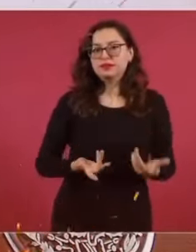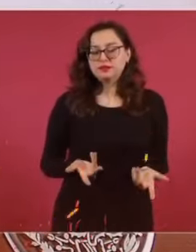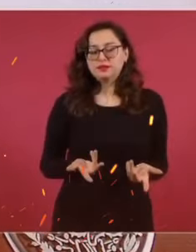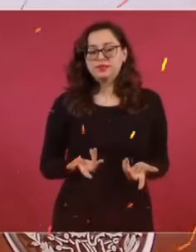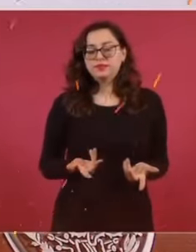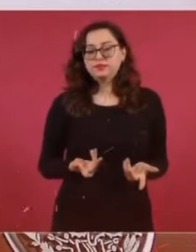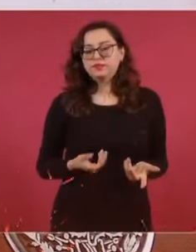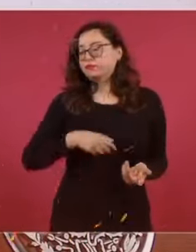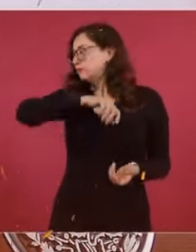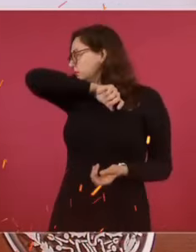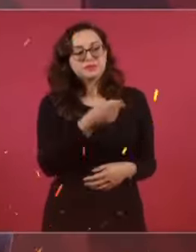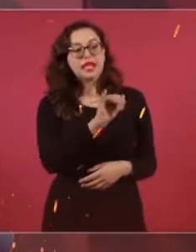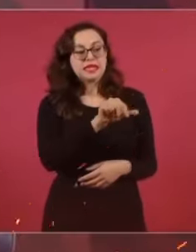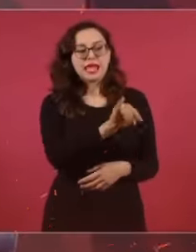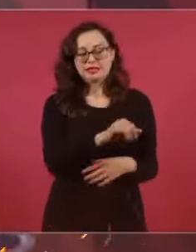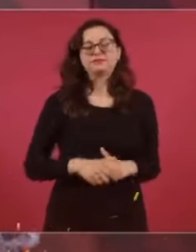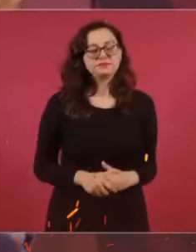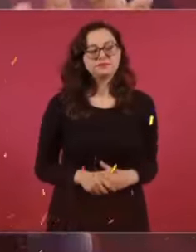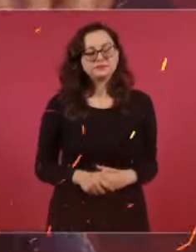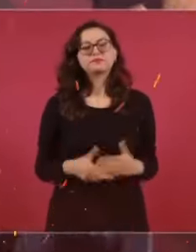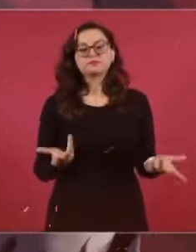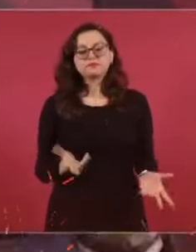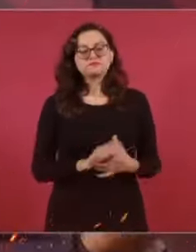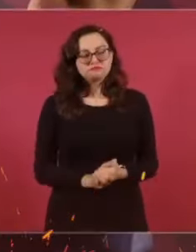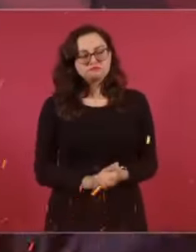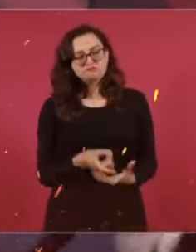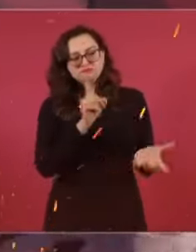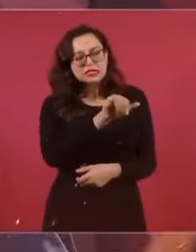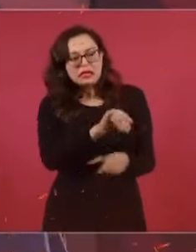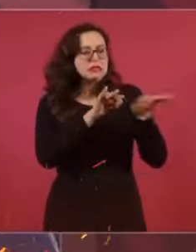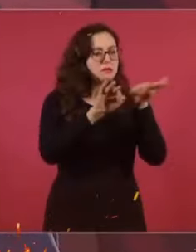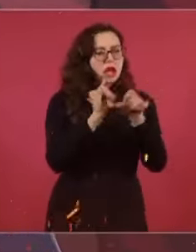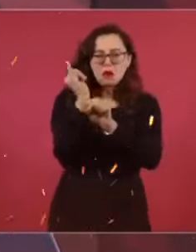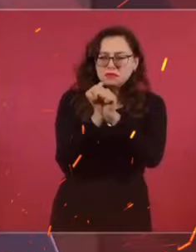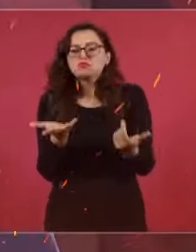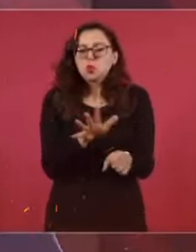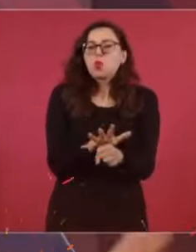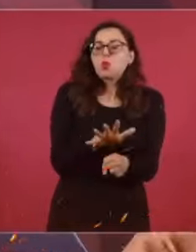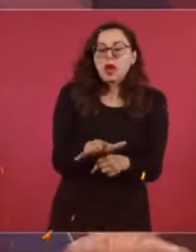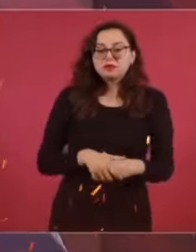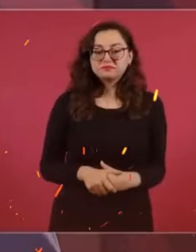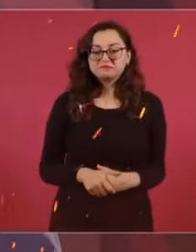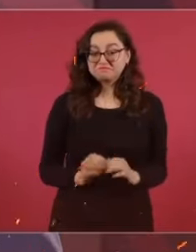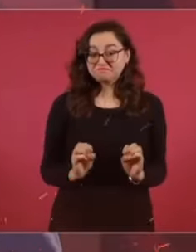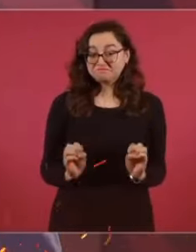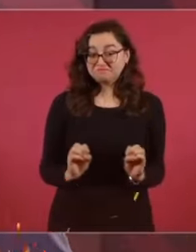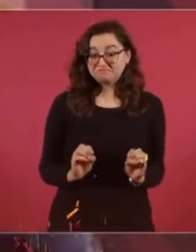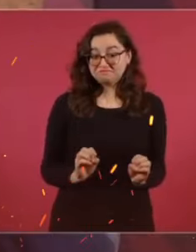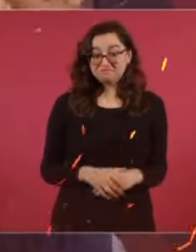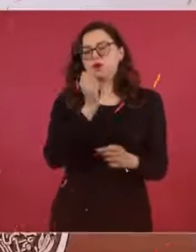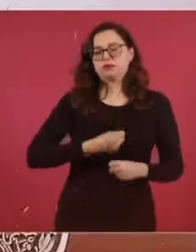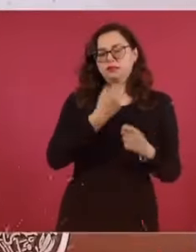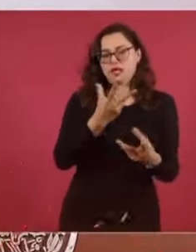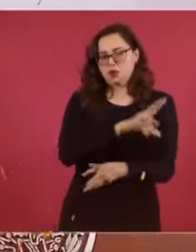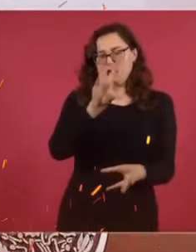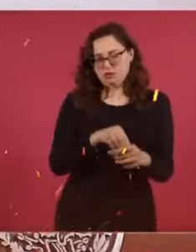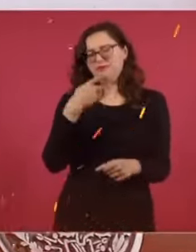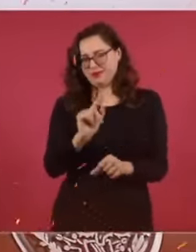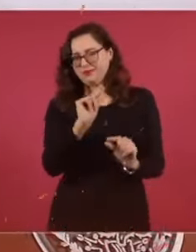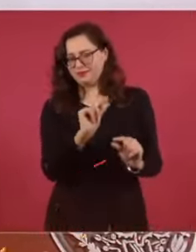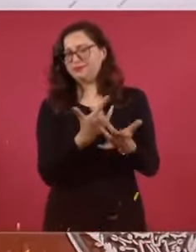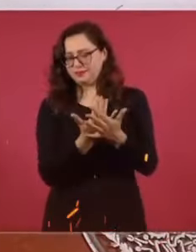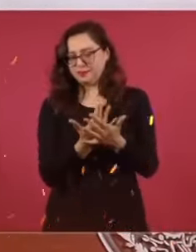el INAI. ¿Qué es el caso de corrupción? Han puesto al descubierto. Nada. Pura tapadera. Ah,